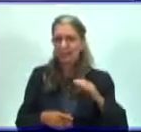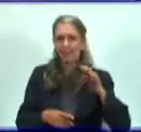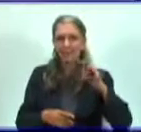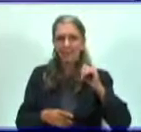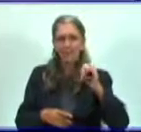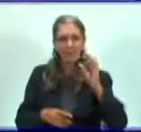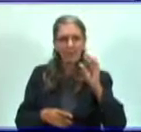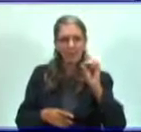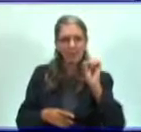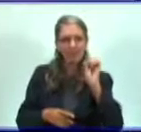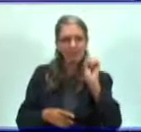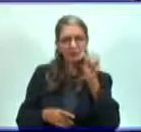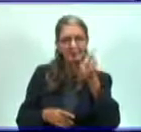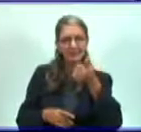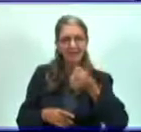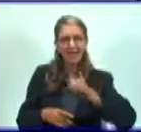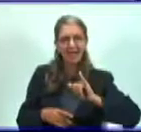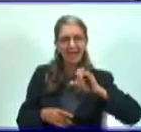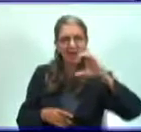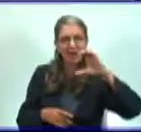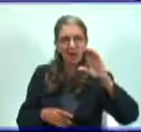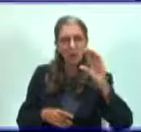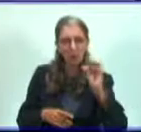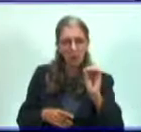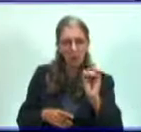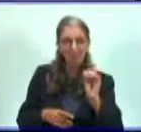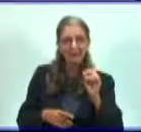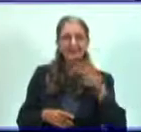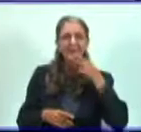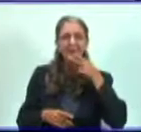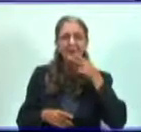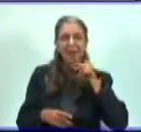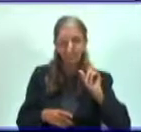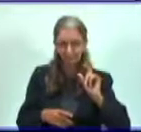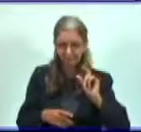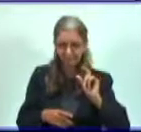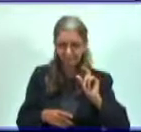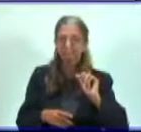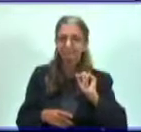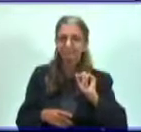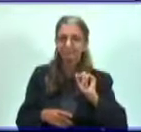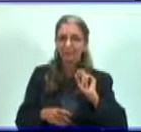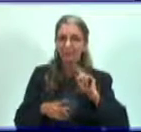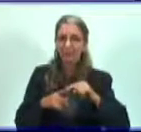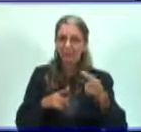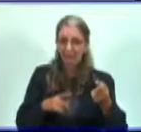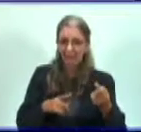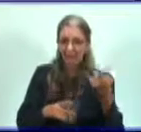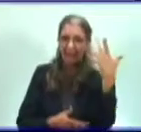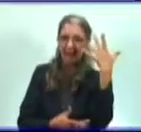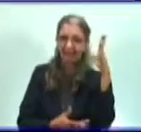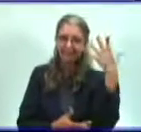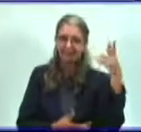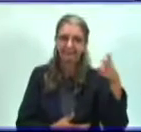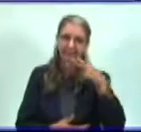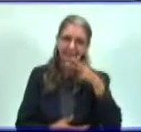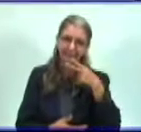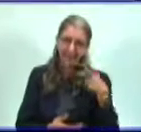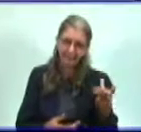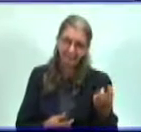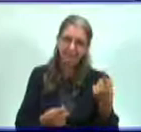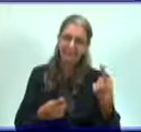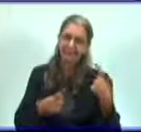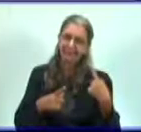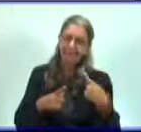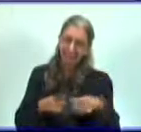En este caso se le denomina virus del mosaico del tabaco porque ataca a las plantas de tabaco, pero podemos